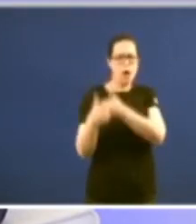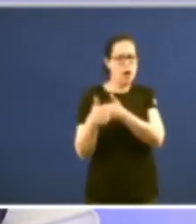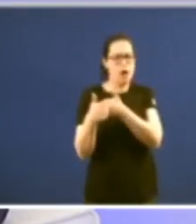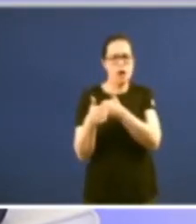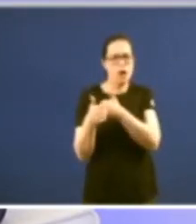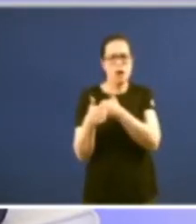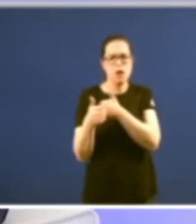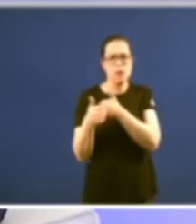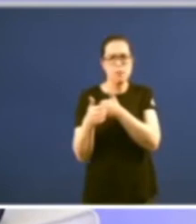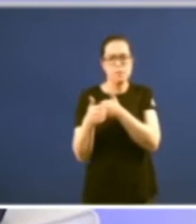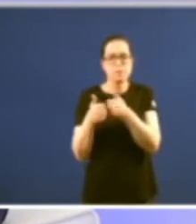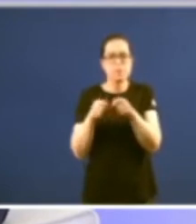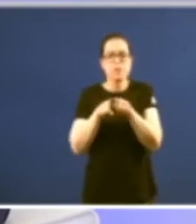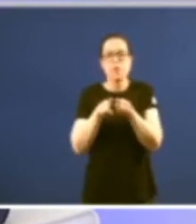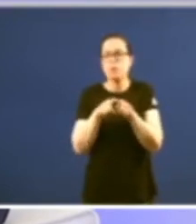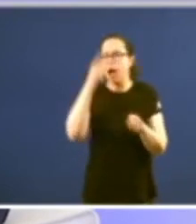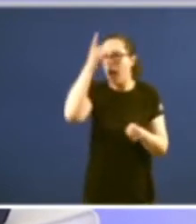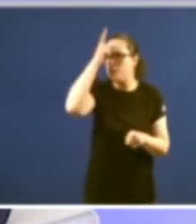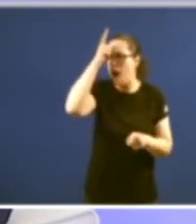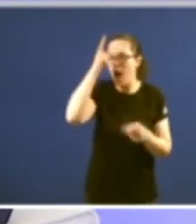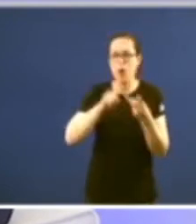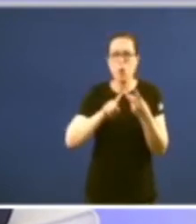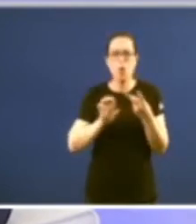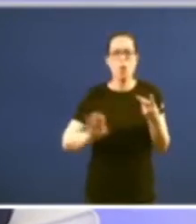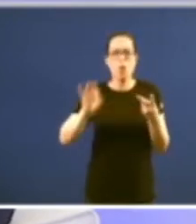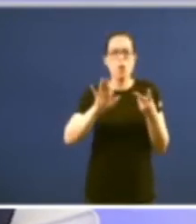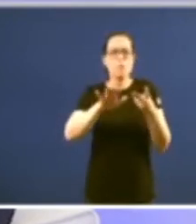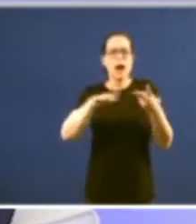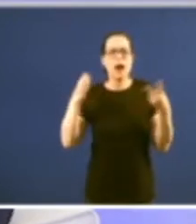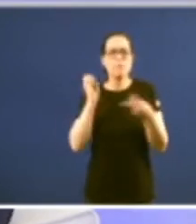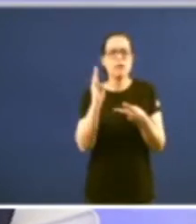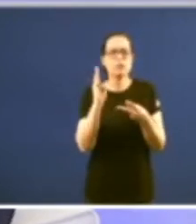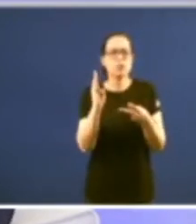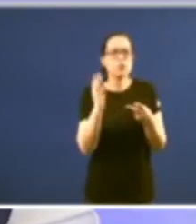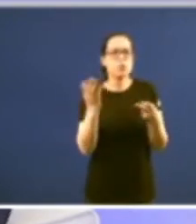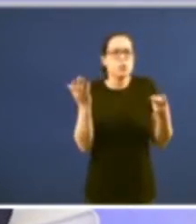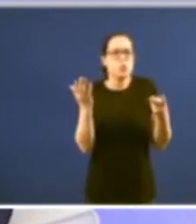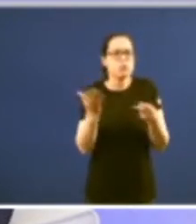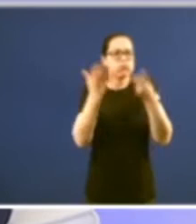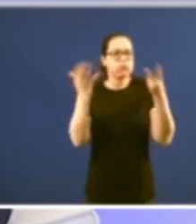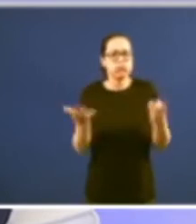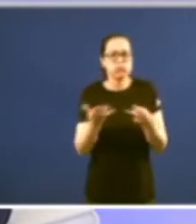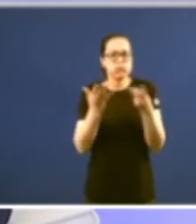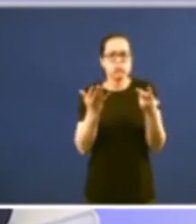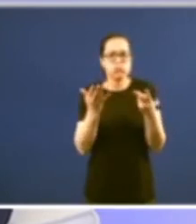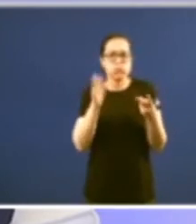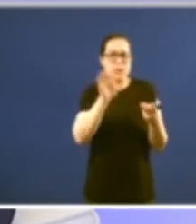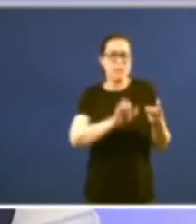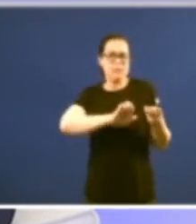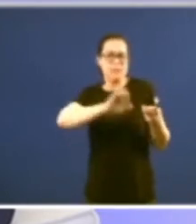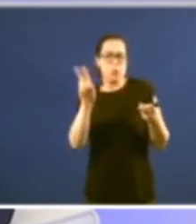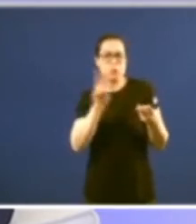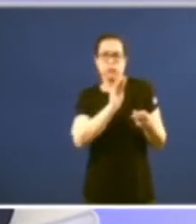aos Parlamentos dos Leans alemanes é comparable aos Parlamentos aos Legislativos dos Estados norteamericanos